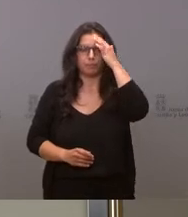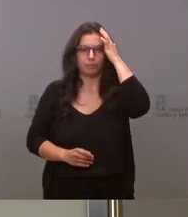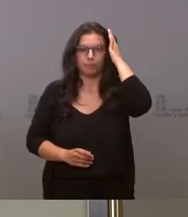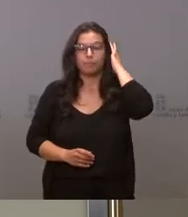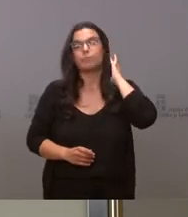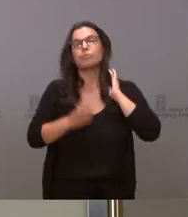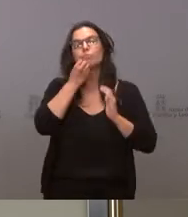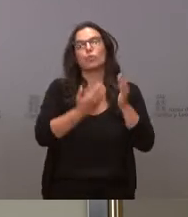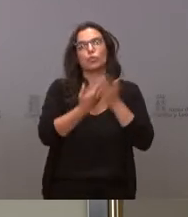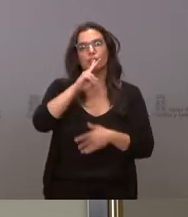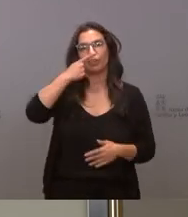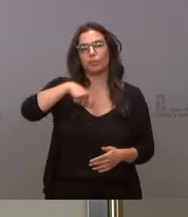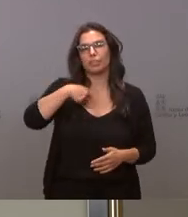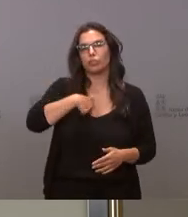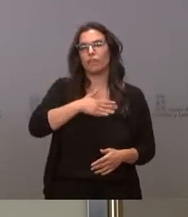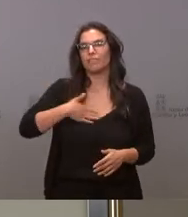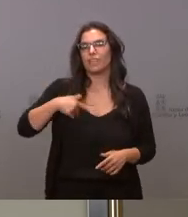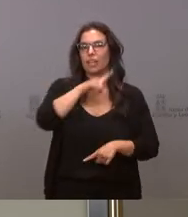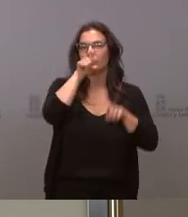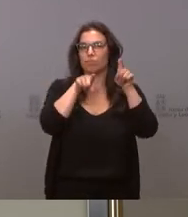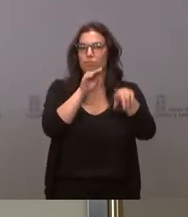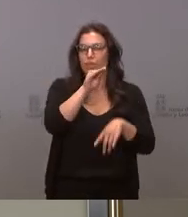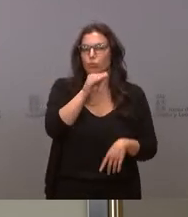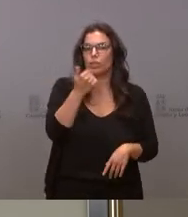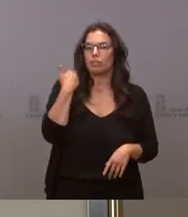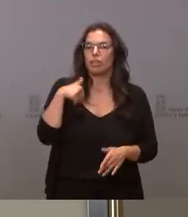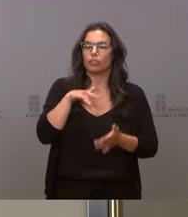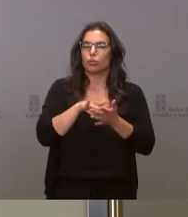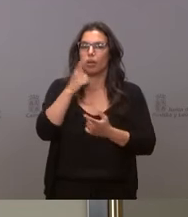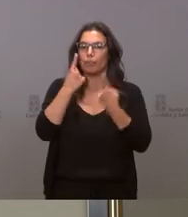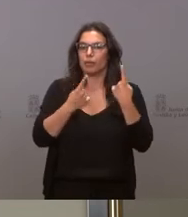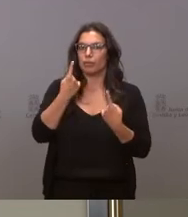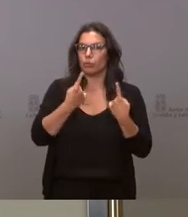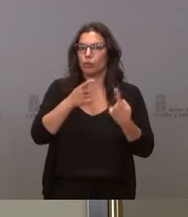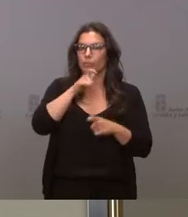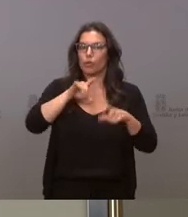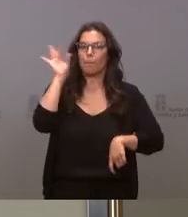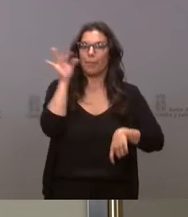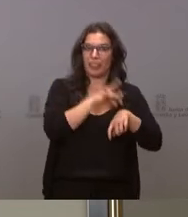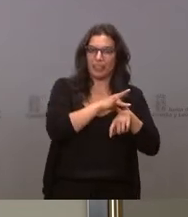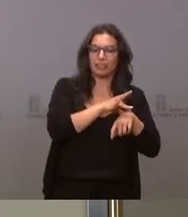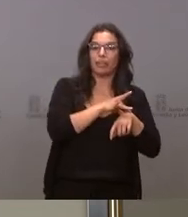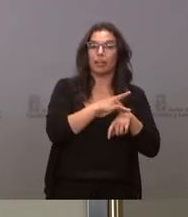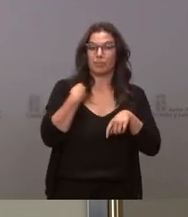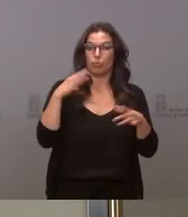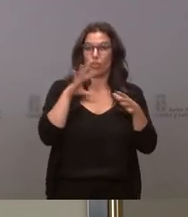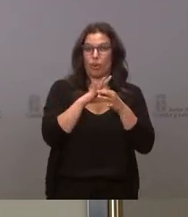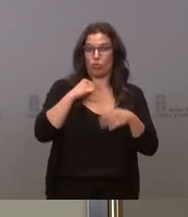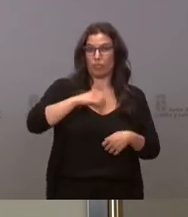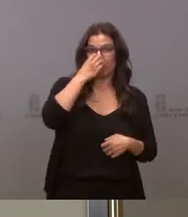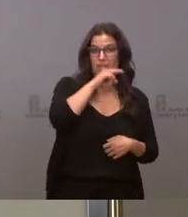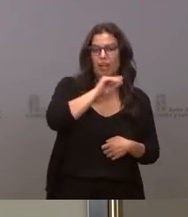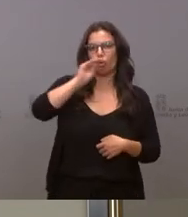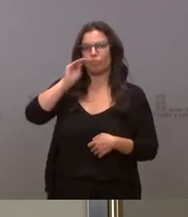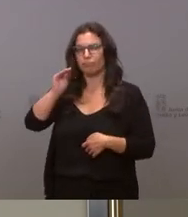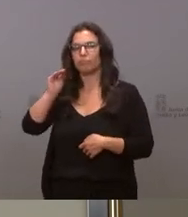Buenos días yo le quería preguntar si hay pacientes que se han empezado a poner en contacto con la consejería de sanidad y si es así o en la previsión